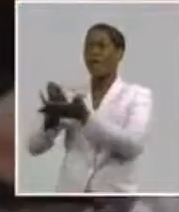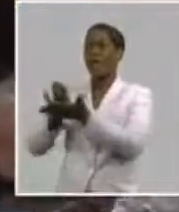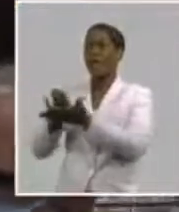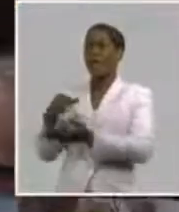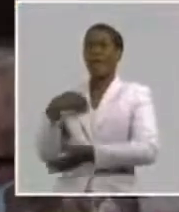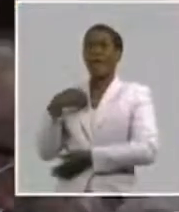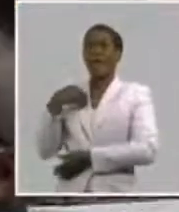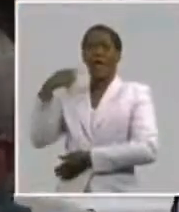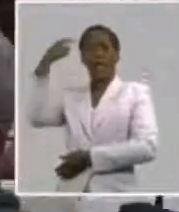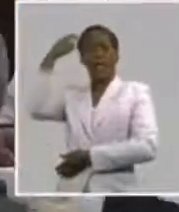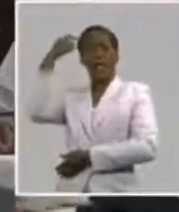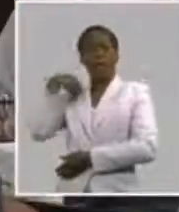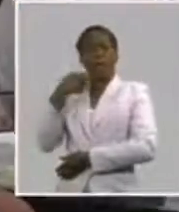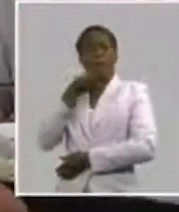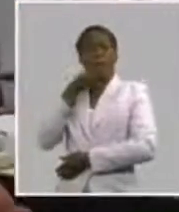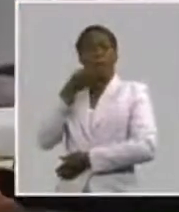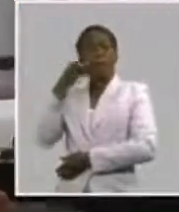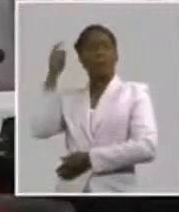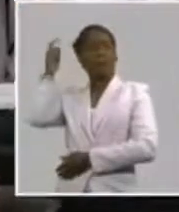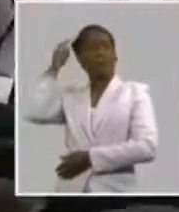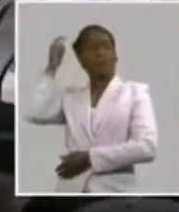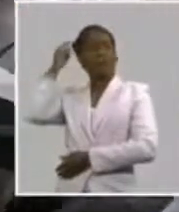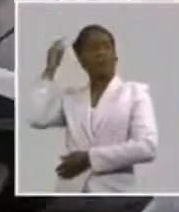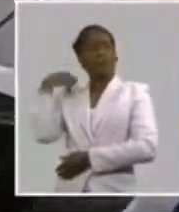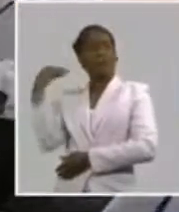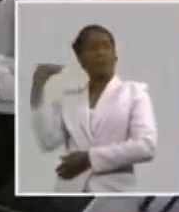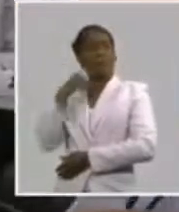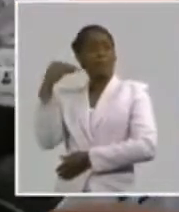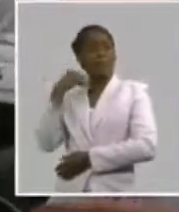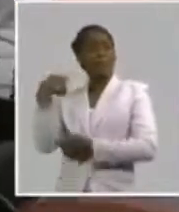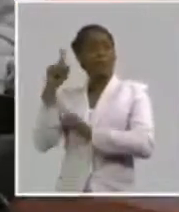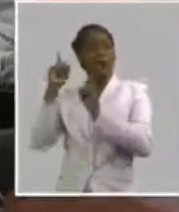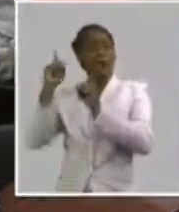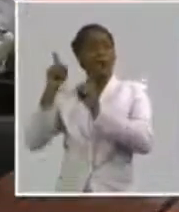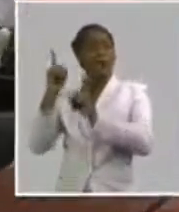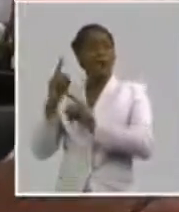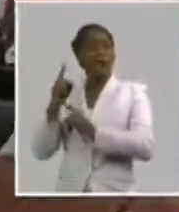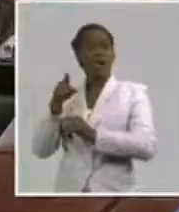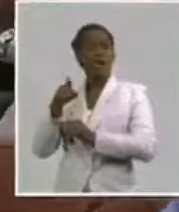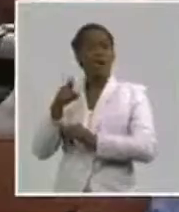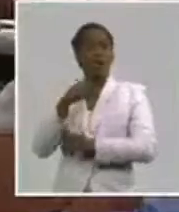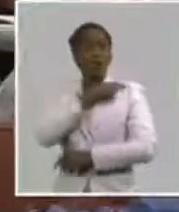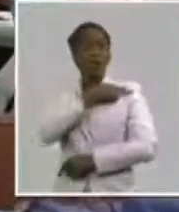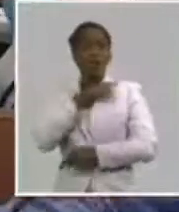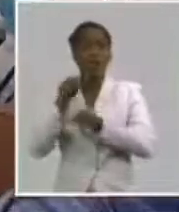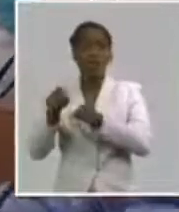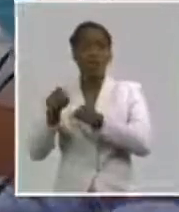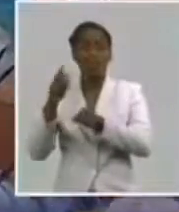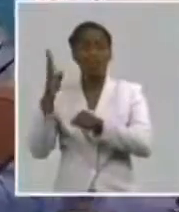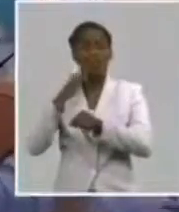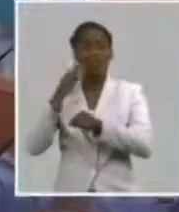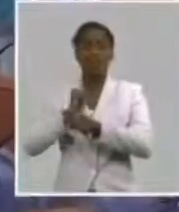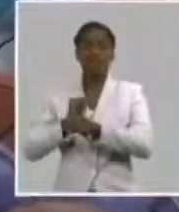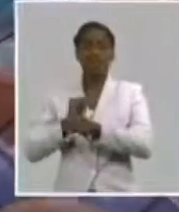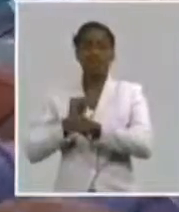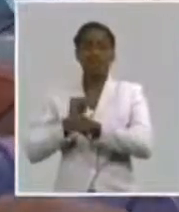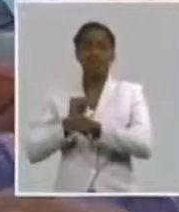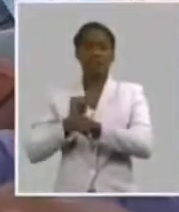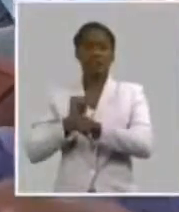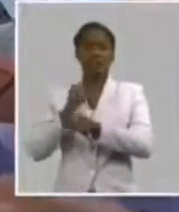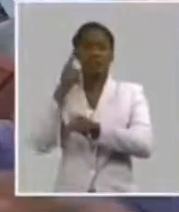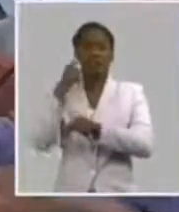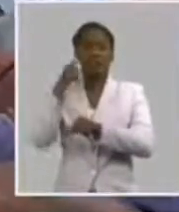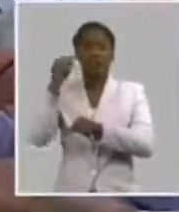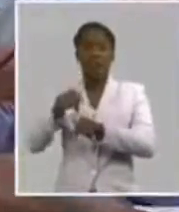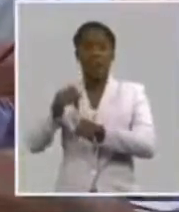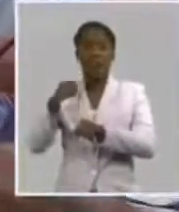Y la historia de la revolución es rica en eso. Mientras más discutimos, mientras más debatimos, salen las mejores soluciones. Miren cuántas cosas hoy aquí se han